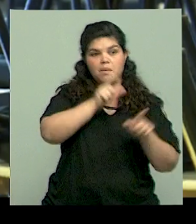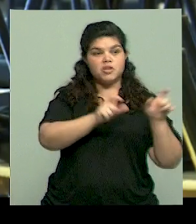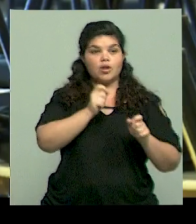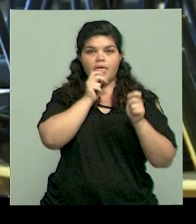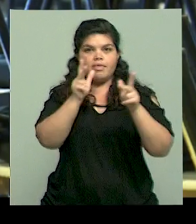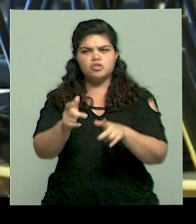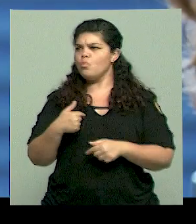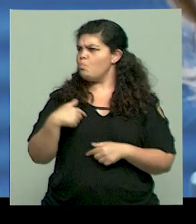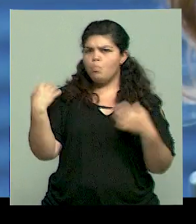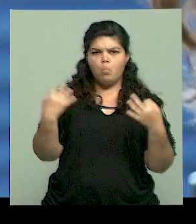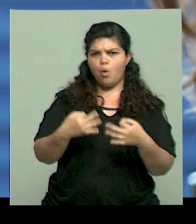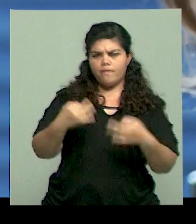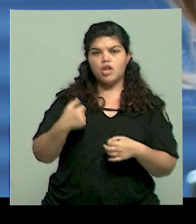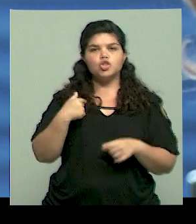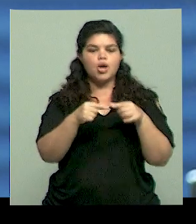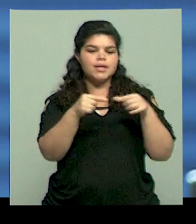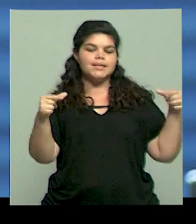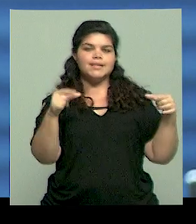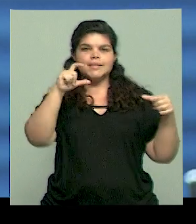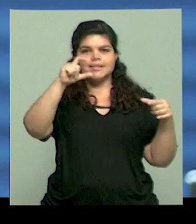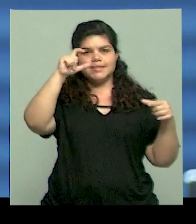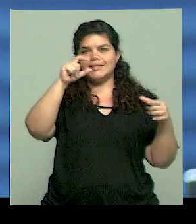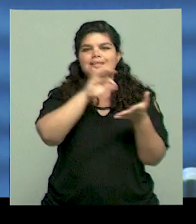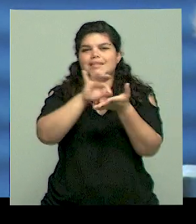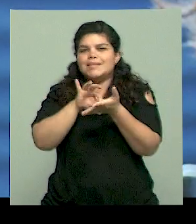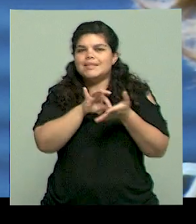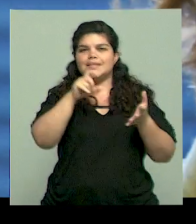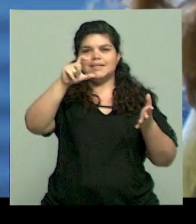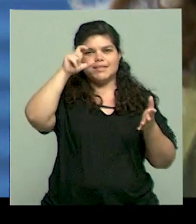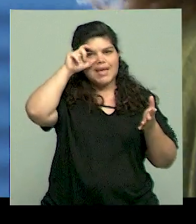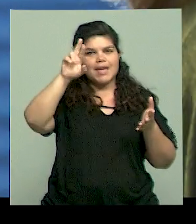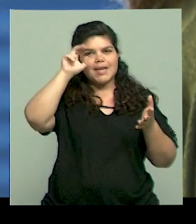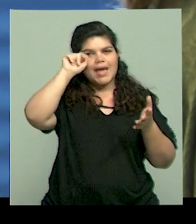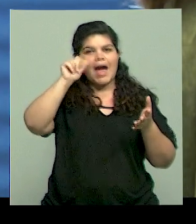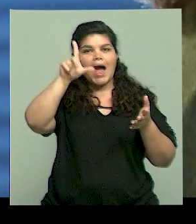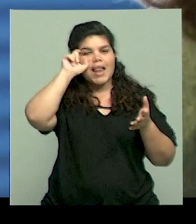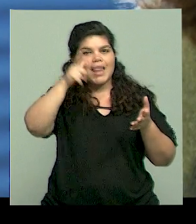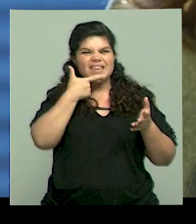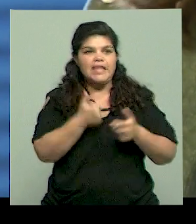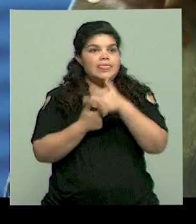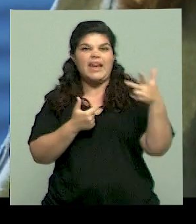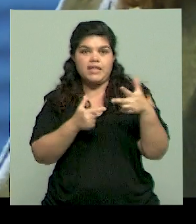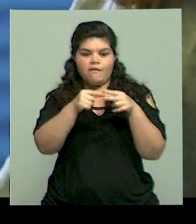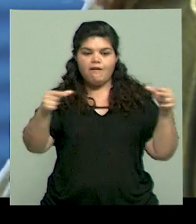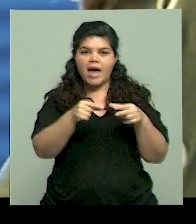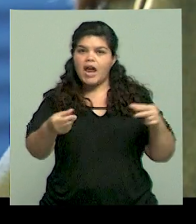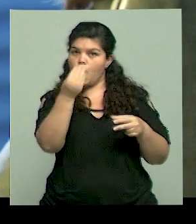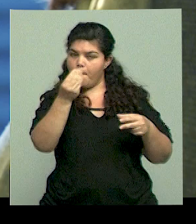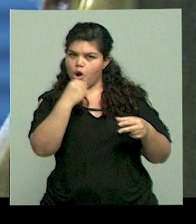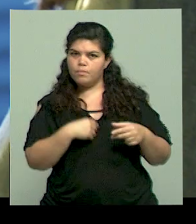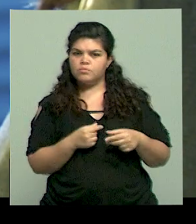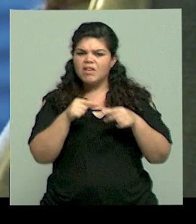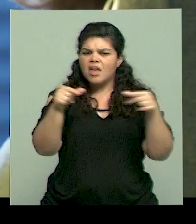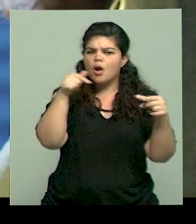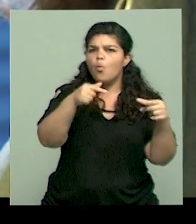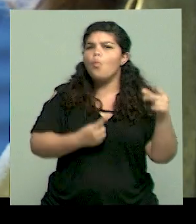Todos los días me como tres barras de cereal. Ahora, si yo te pregunto, ¿qué barra de cereal es? ¿Qué tiene la barra de